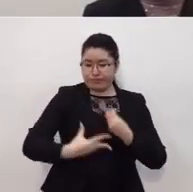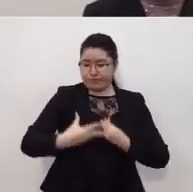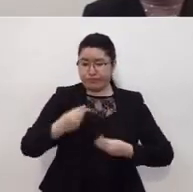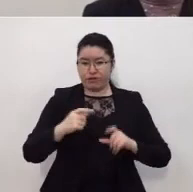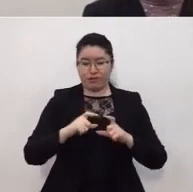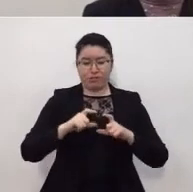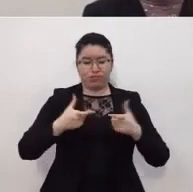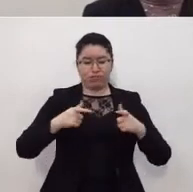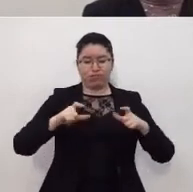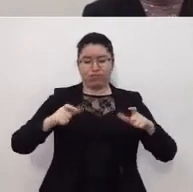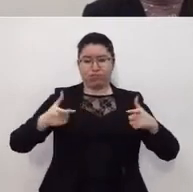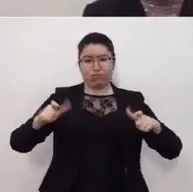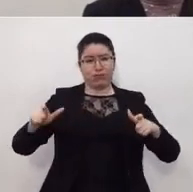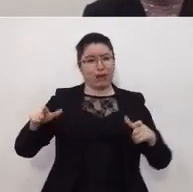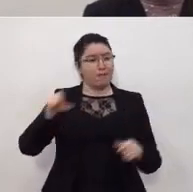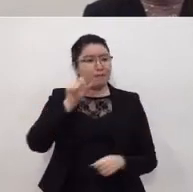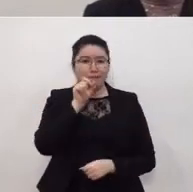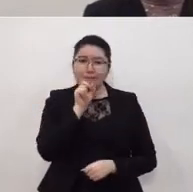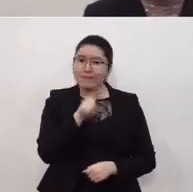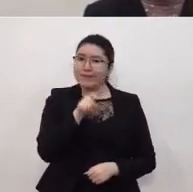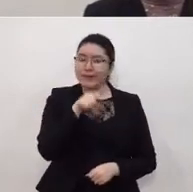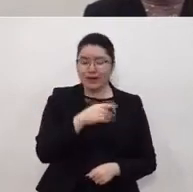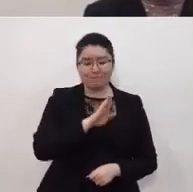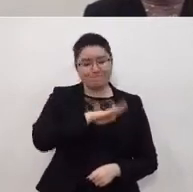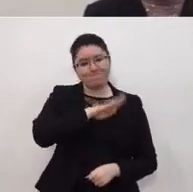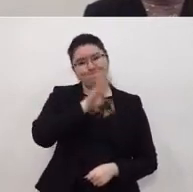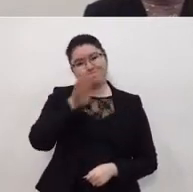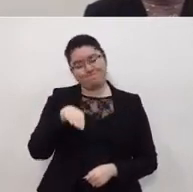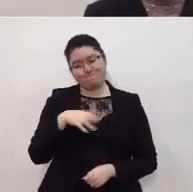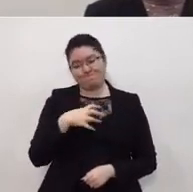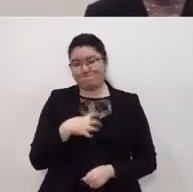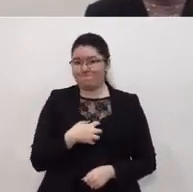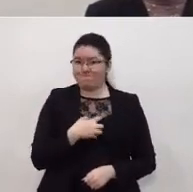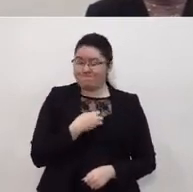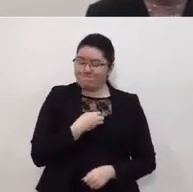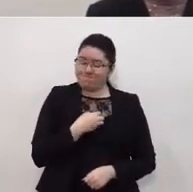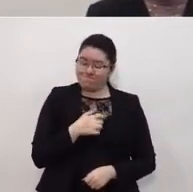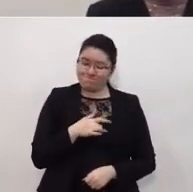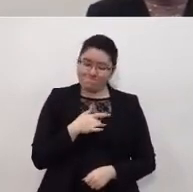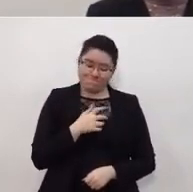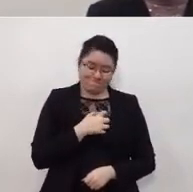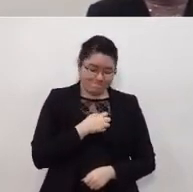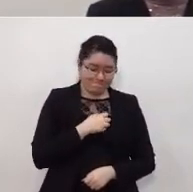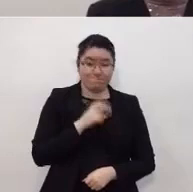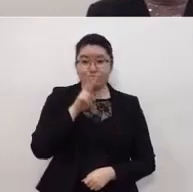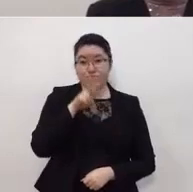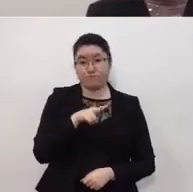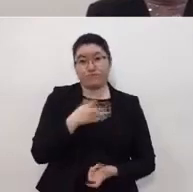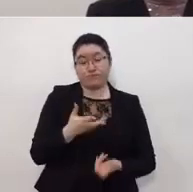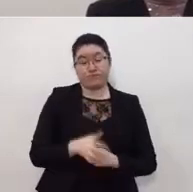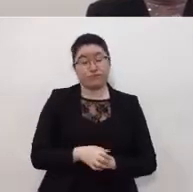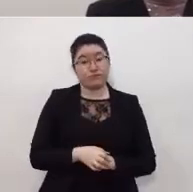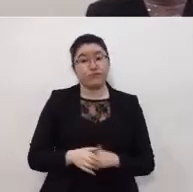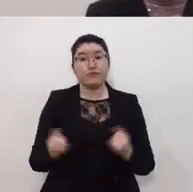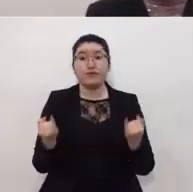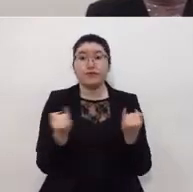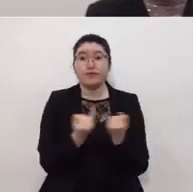en el número de defunciones lamentablemente y un incremento